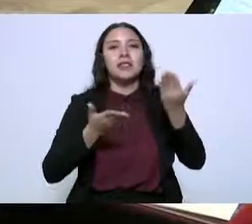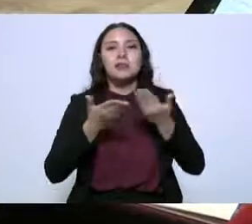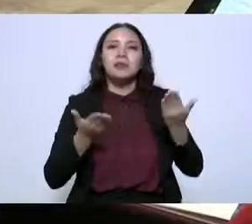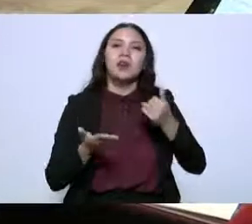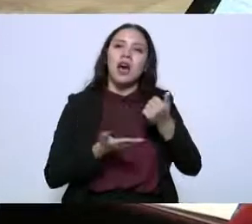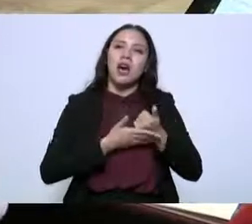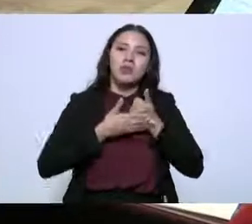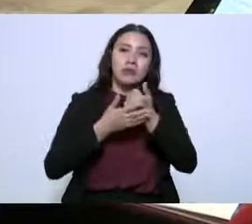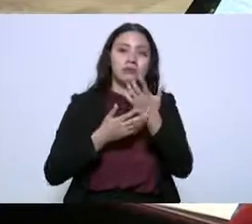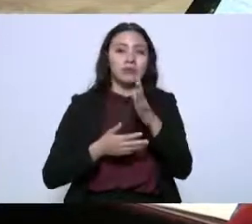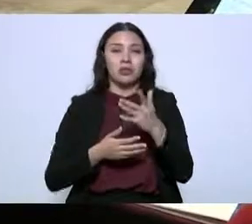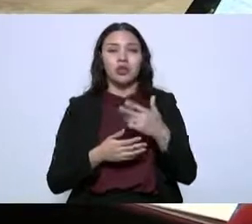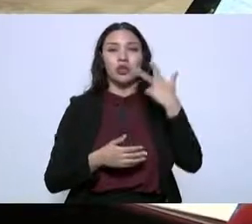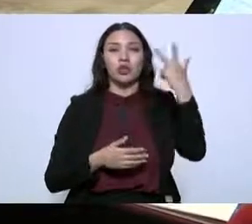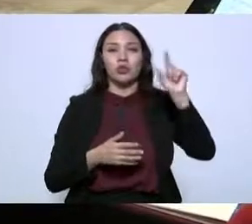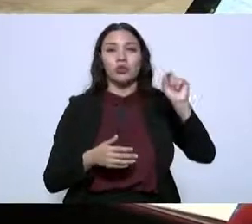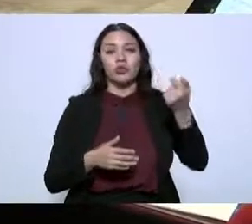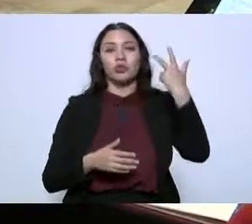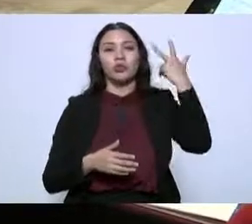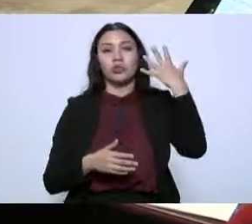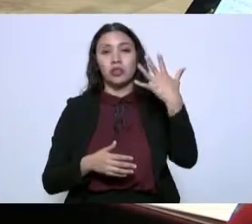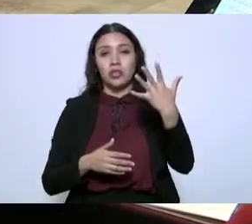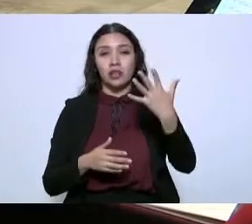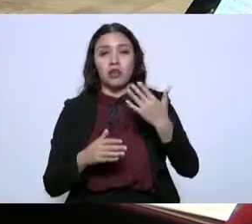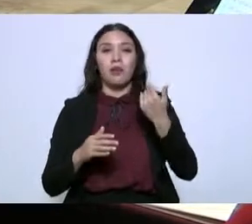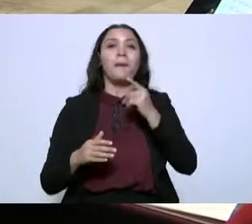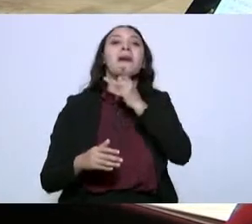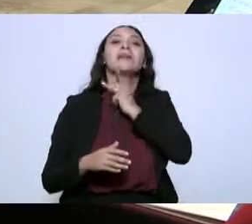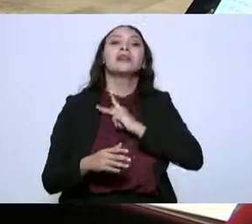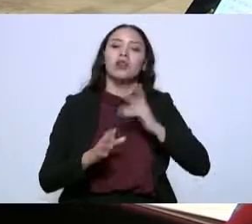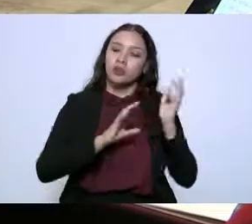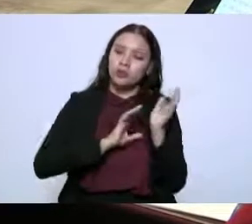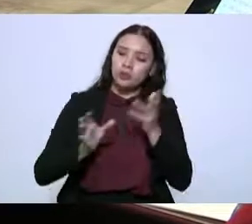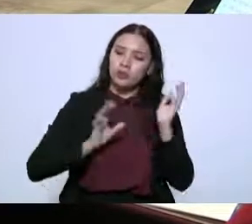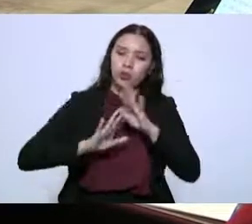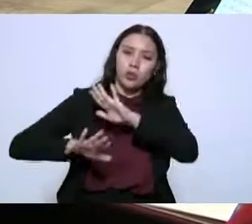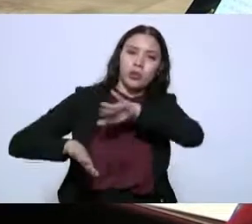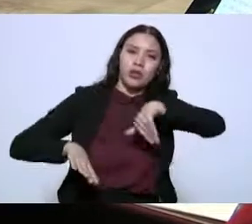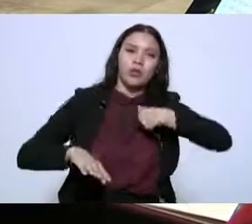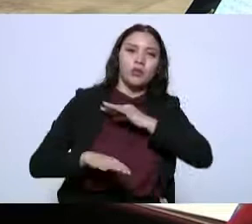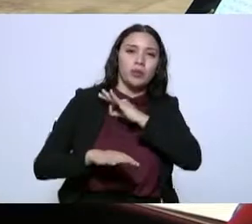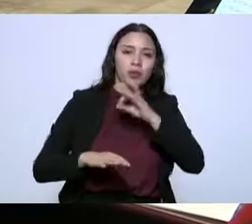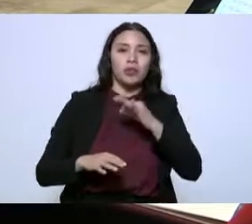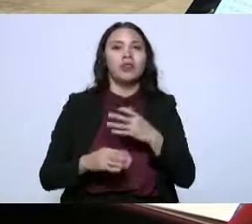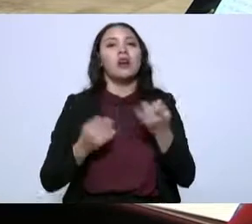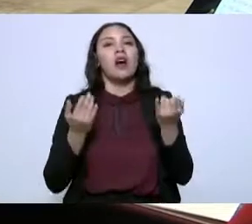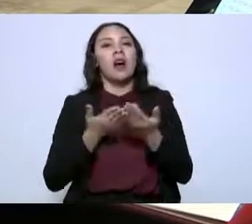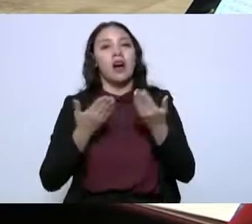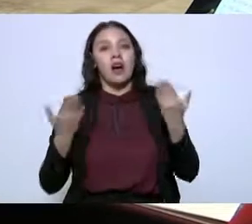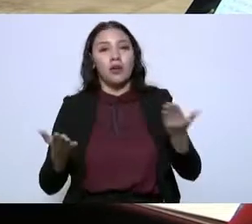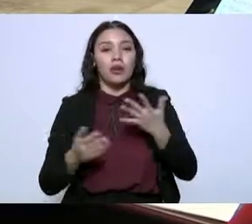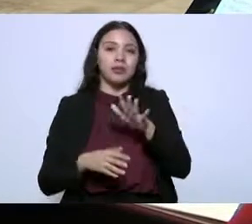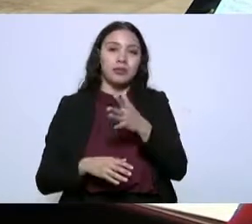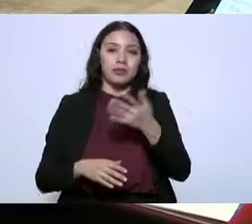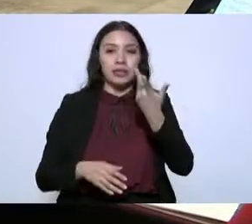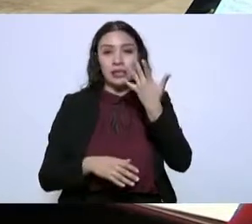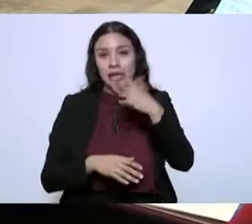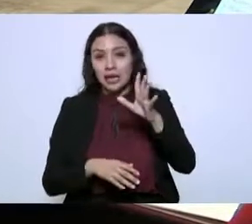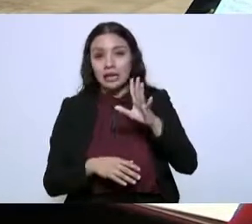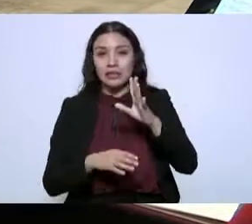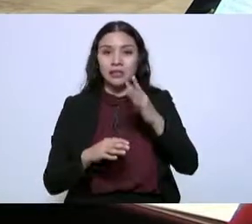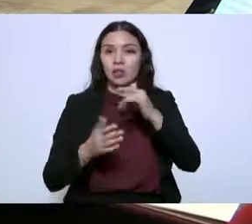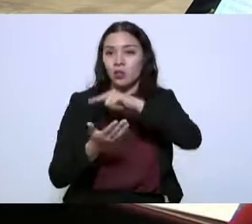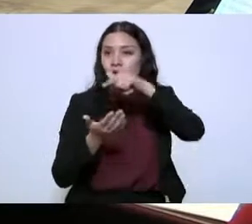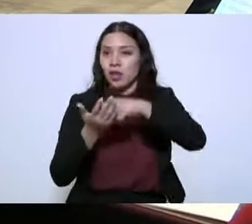con una capacidad de 8.5 mil barriles de turbosina y actualmente hay 10 permisionarios de